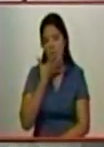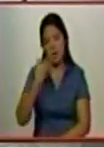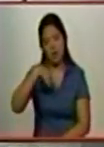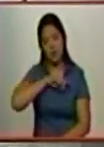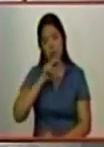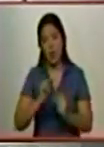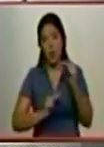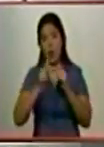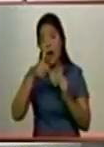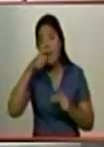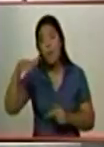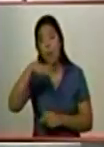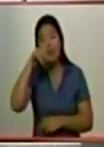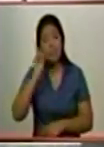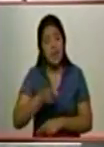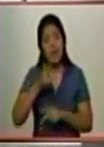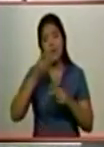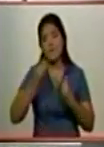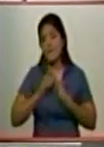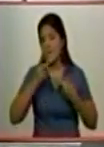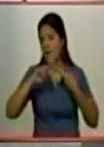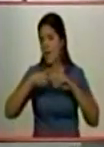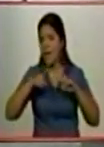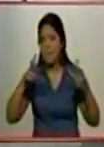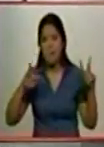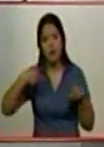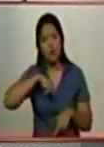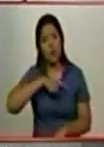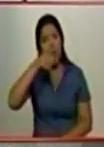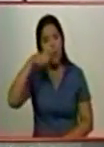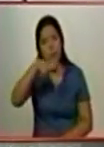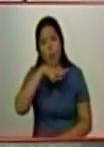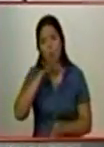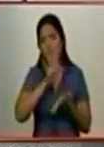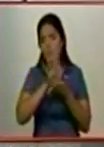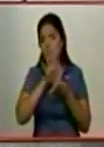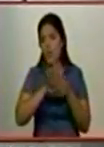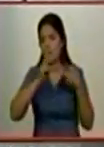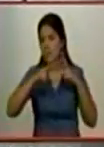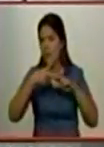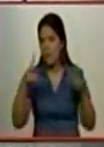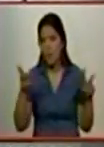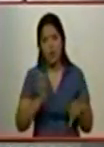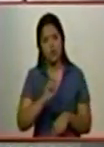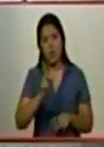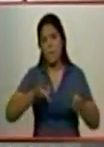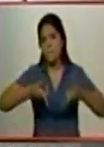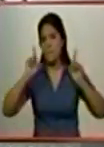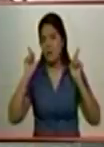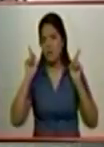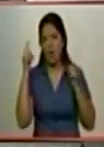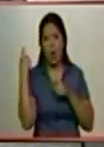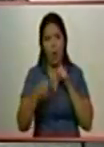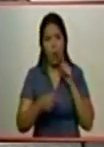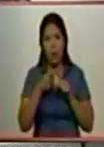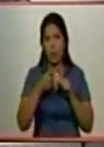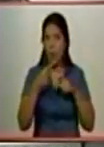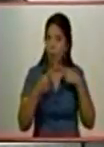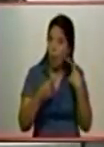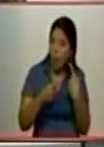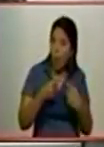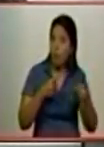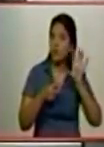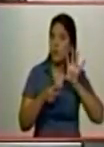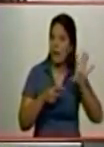Nuestro pueblo merece vivir en paz, somos un pueblo de armonía. No permitamos que elementos extranjeros